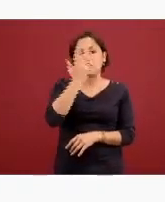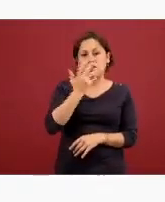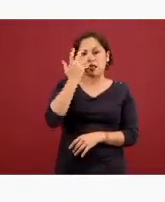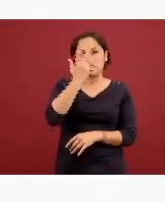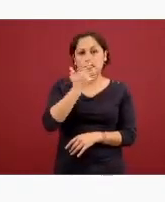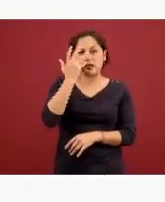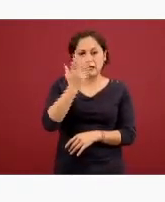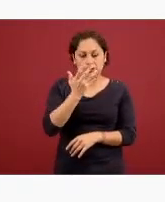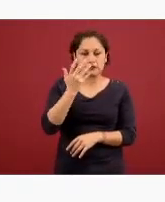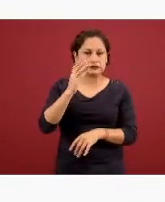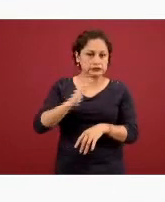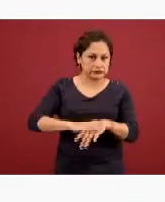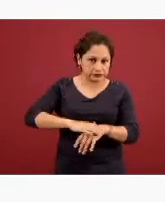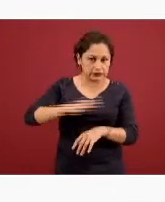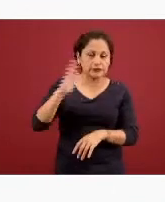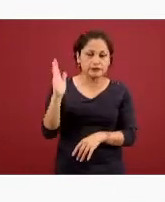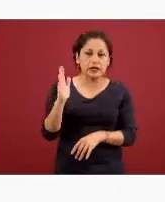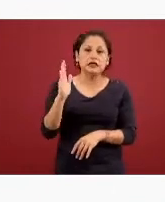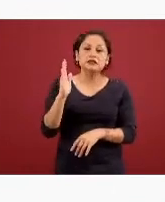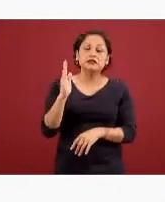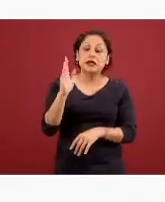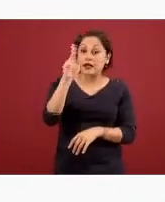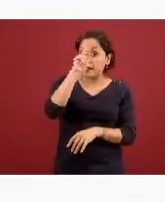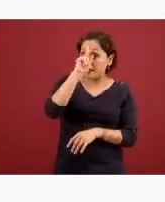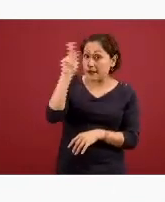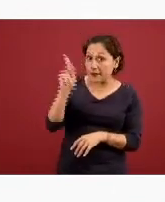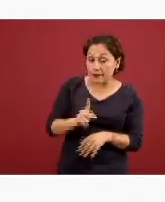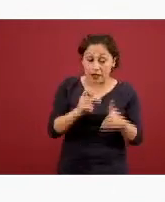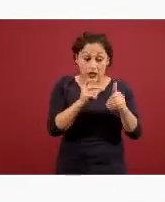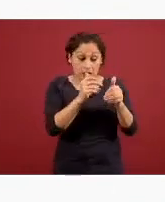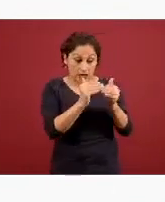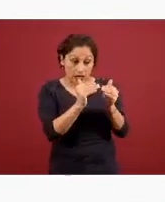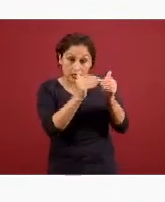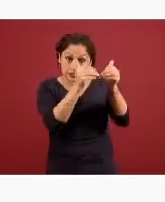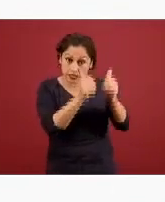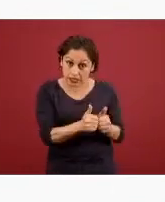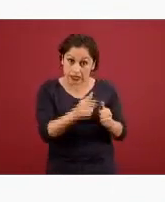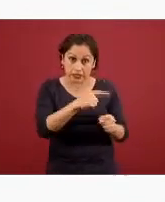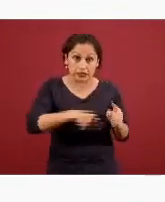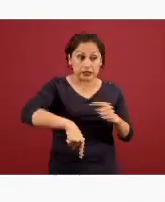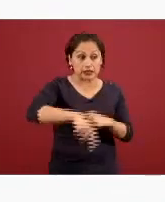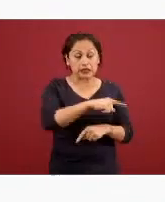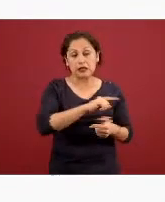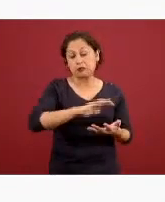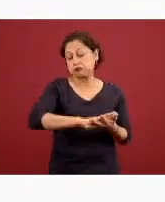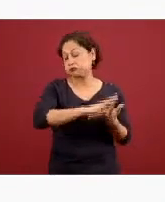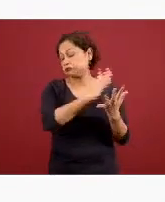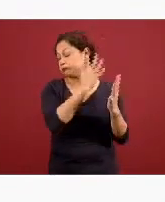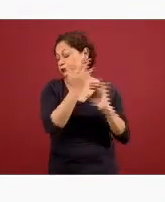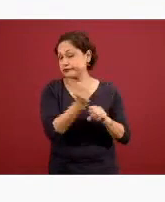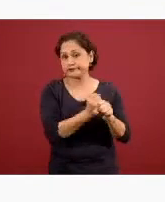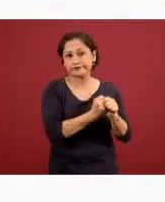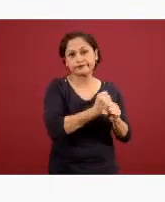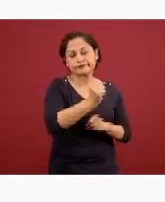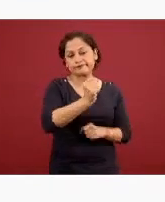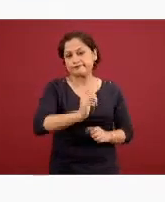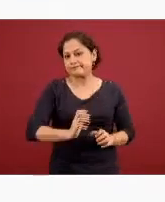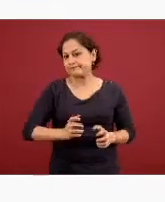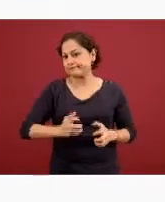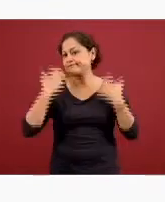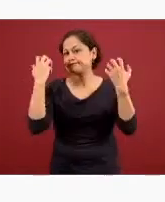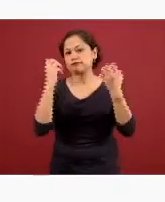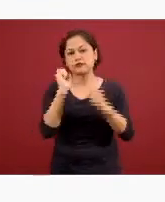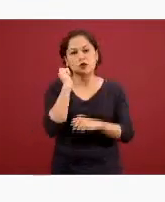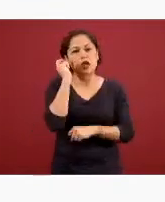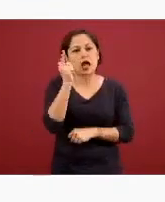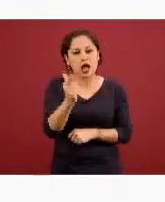esta situación de confinamiento se eleva la violencia domiciliaria esto lo hemos visto de manera muy palpable muy inmediatamente